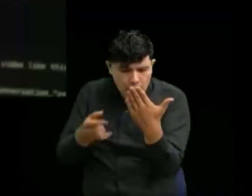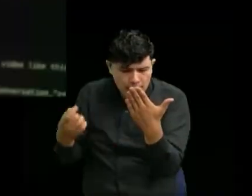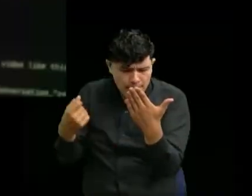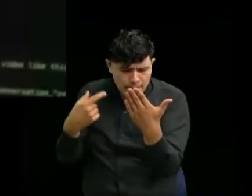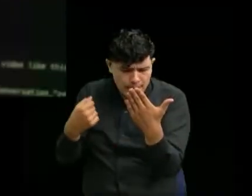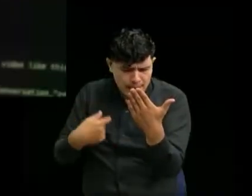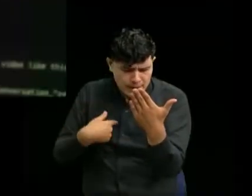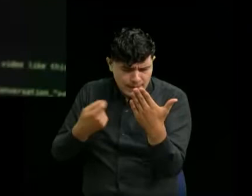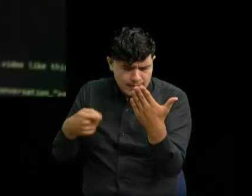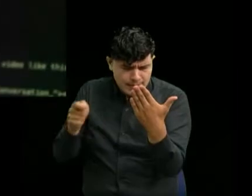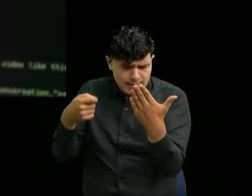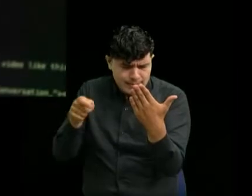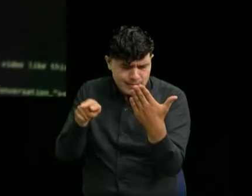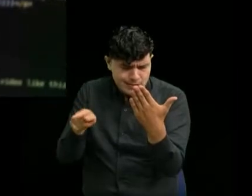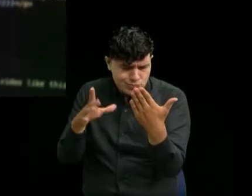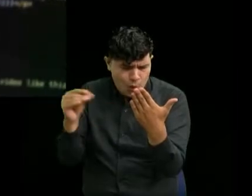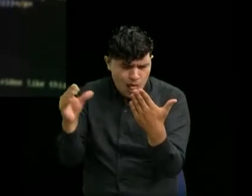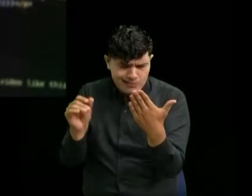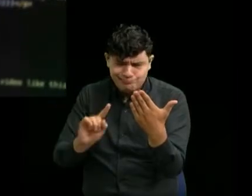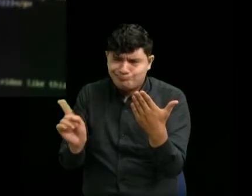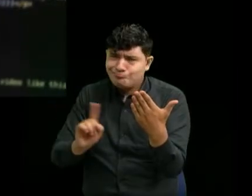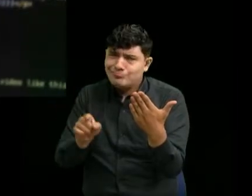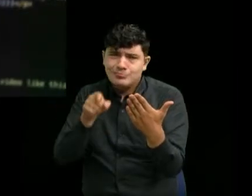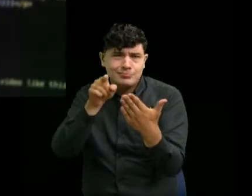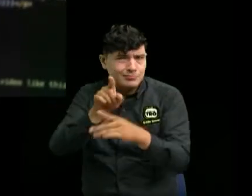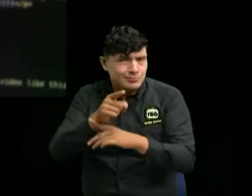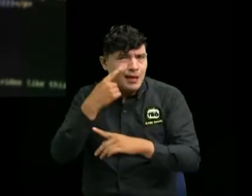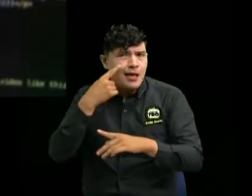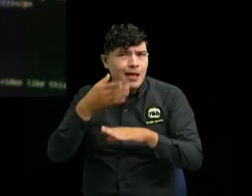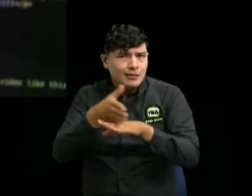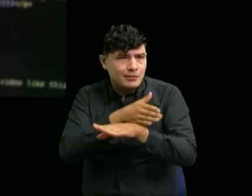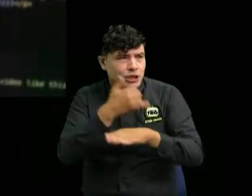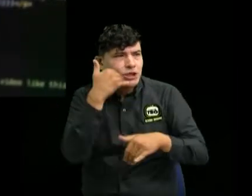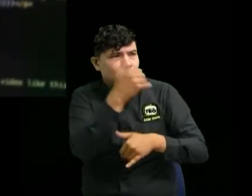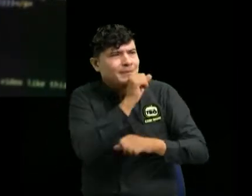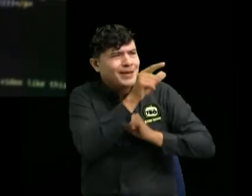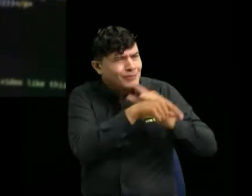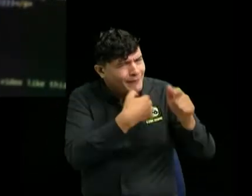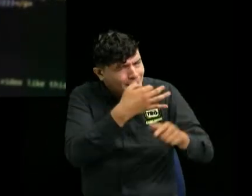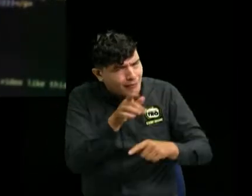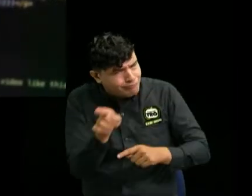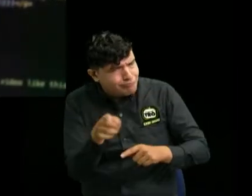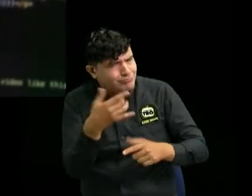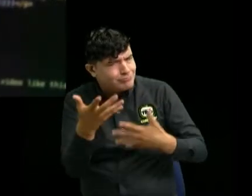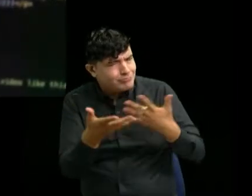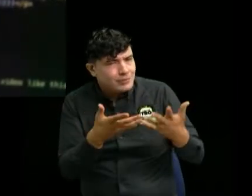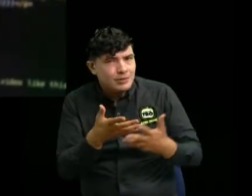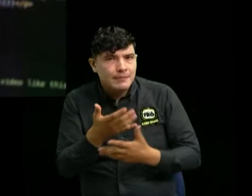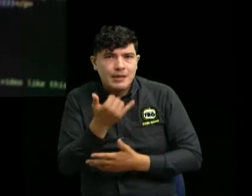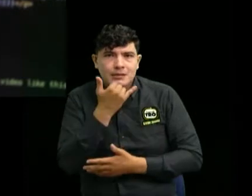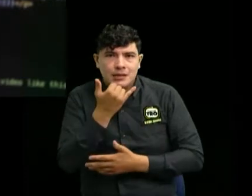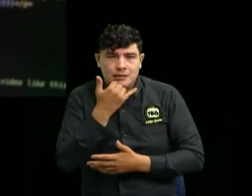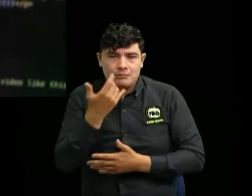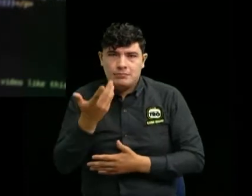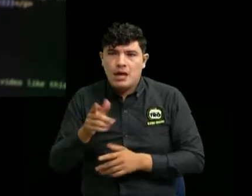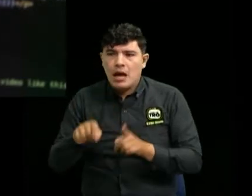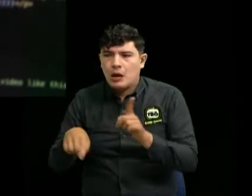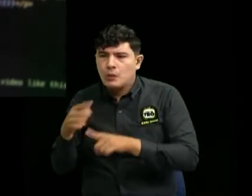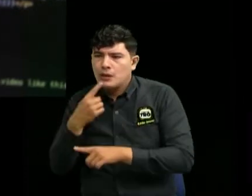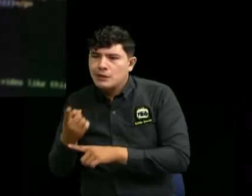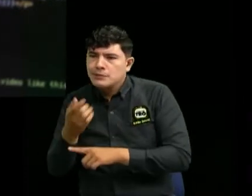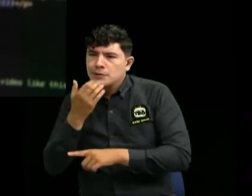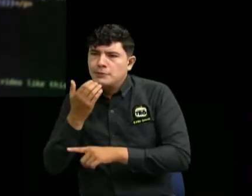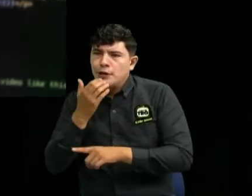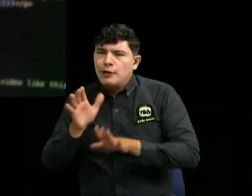para hacerles creer que es un familiar que está en apuros, que está privado de la libertad, que fue en un